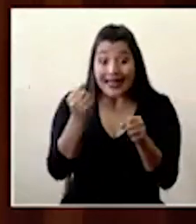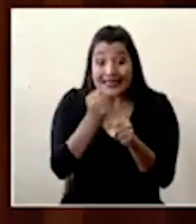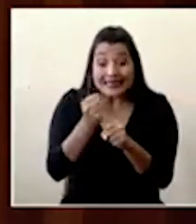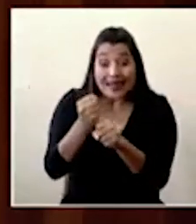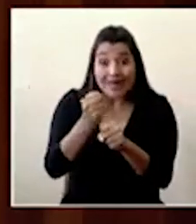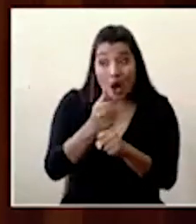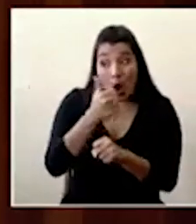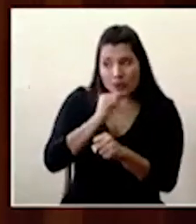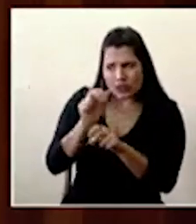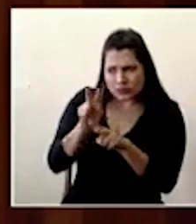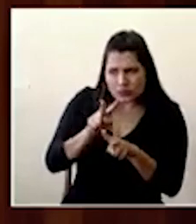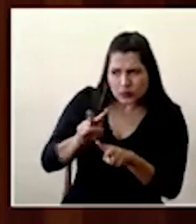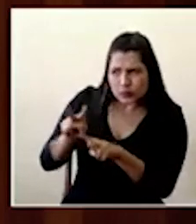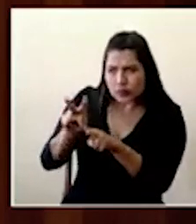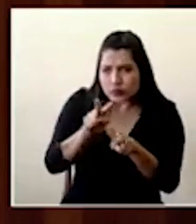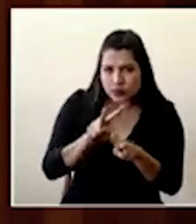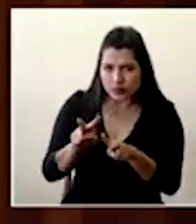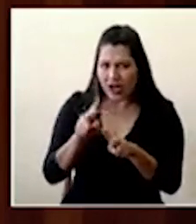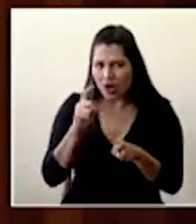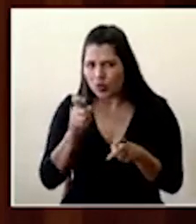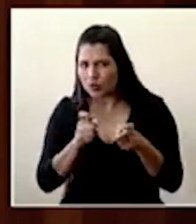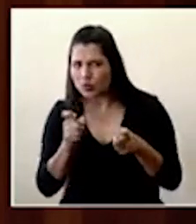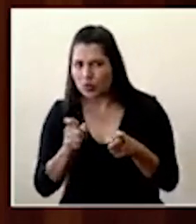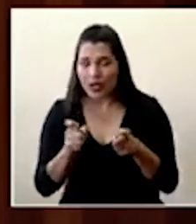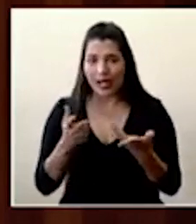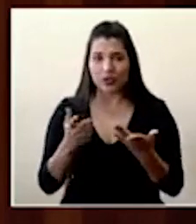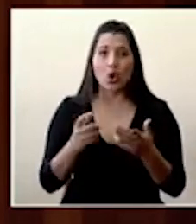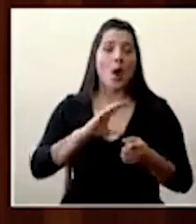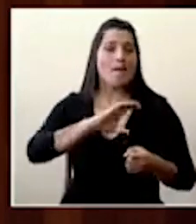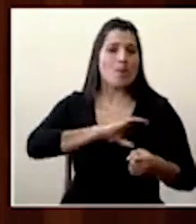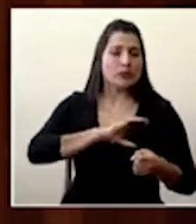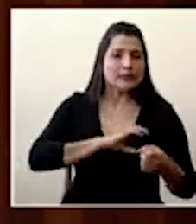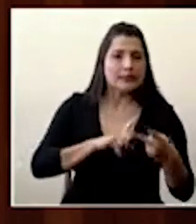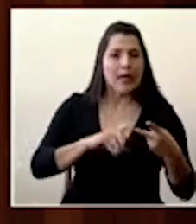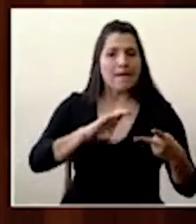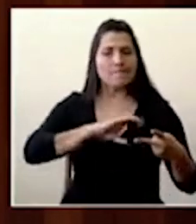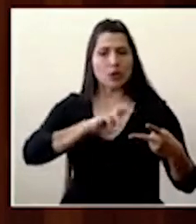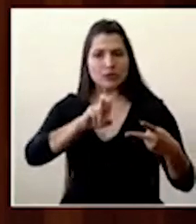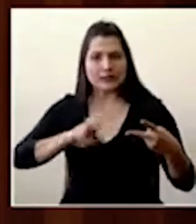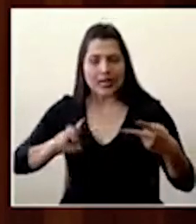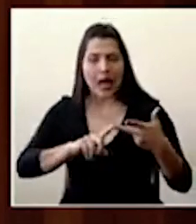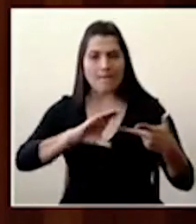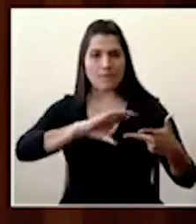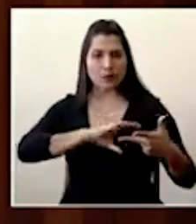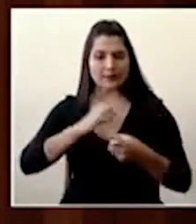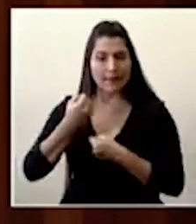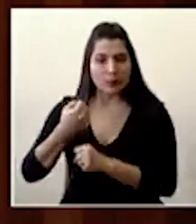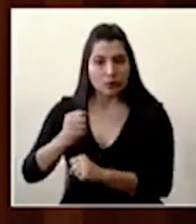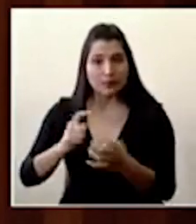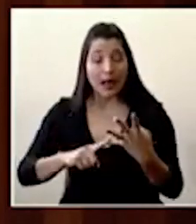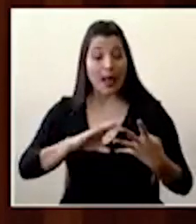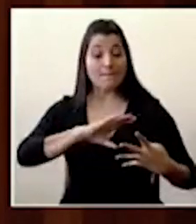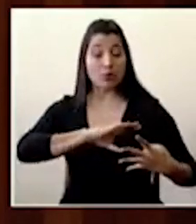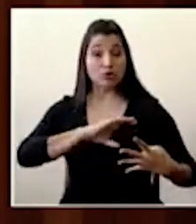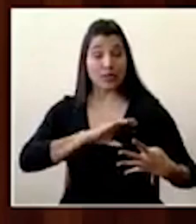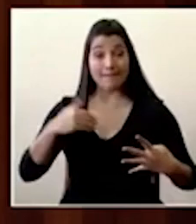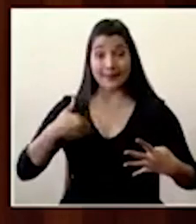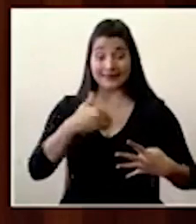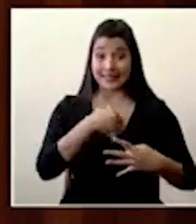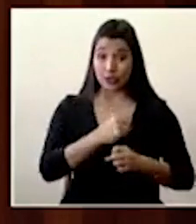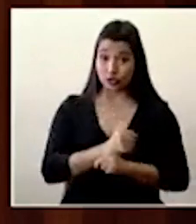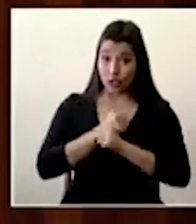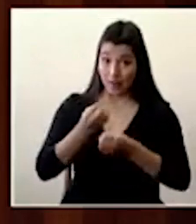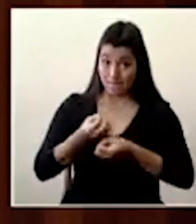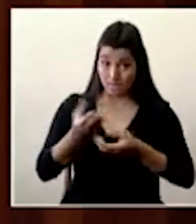se desarrolló el día de ayer entre los diferentes cuerpos de policía, la Policía de Tránsito, Policías Municipales y las Policías del Ministerio de Seguridad Pública,